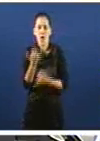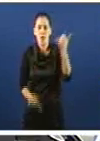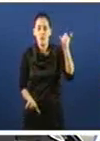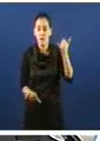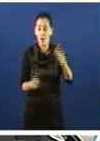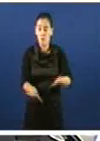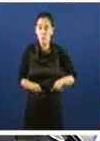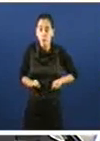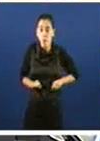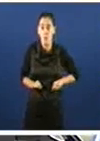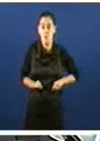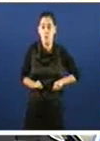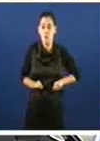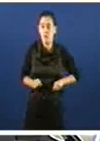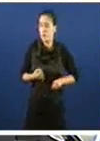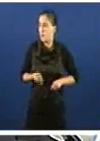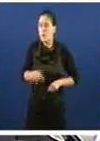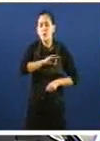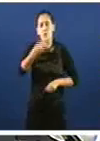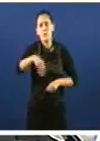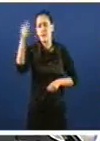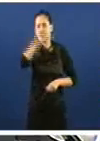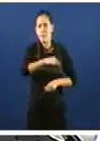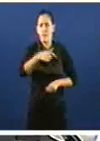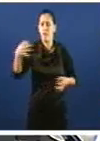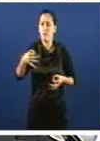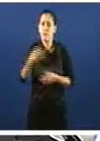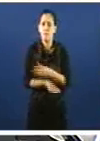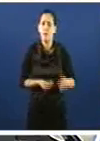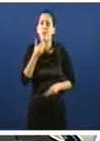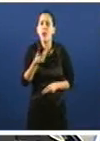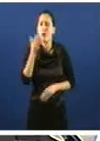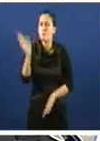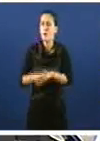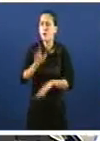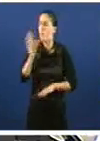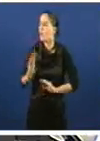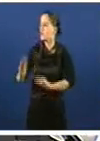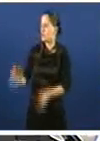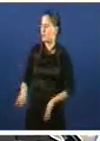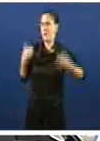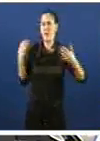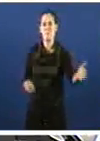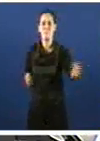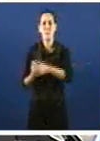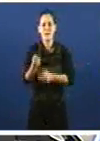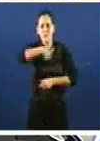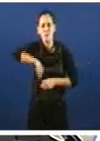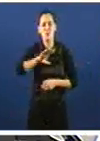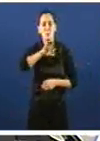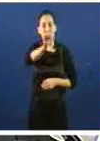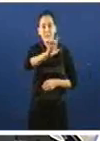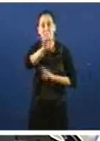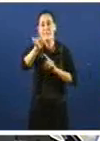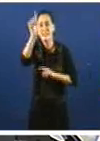desta pregunta? Vostede ten que reaccionar, señor presidente. Porque ten a máxima responsabilidade deste país e ten a máxima